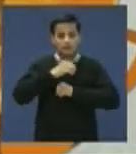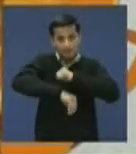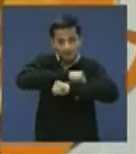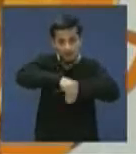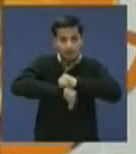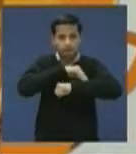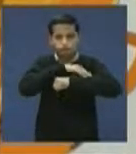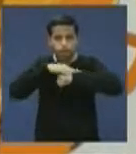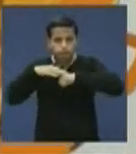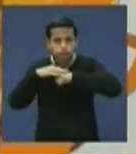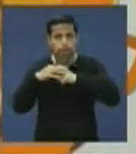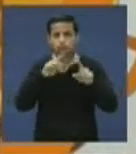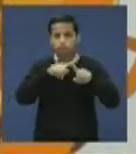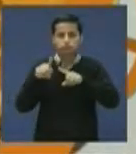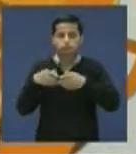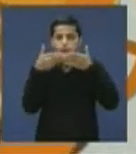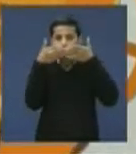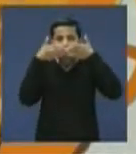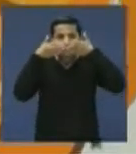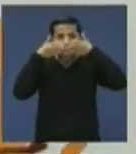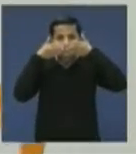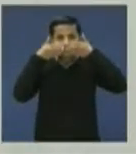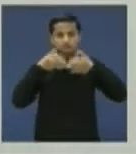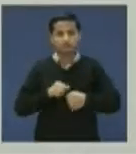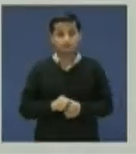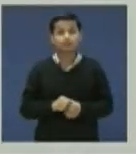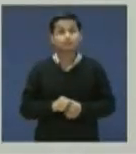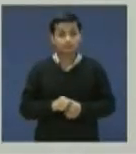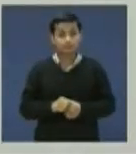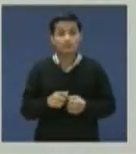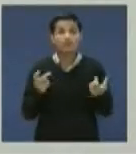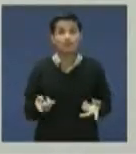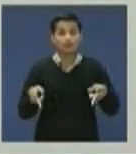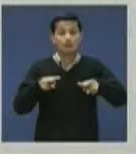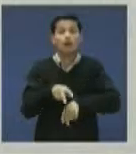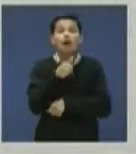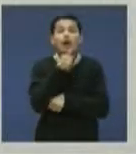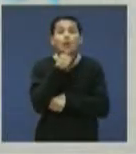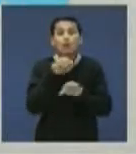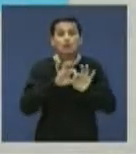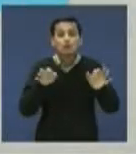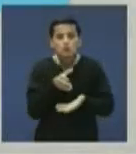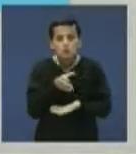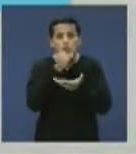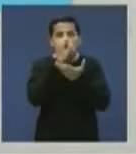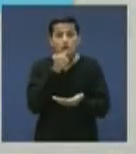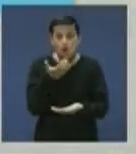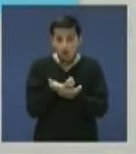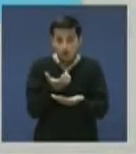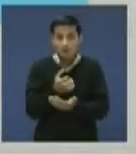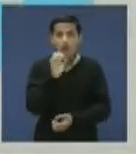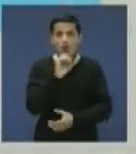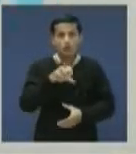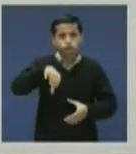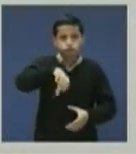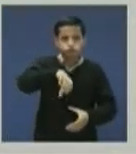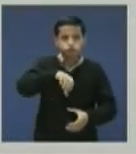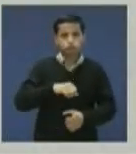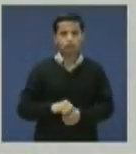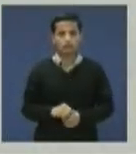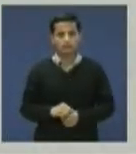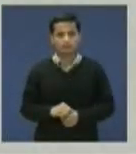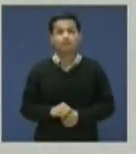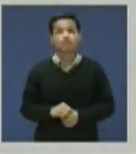El volcán Cotopaxi Asegúrate de contar con agua limpia, júntala o compra agua embotellada.